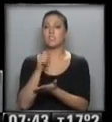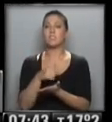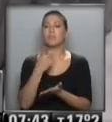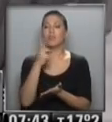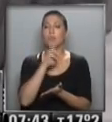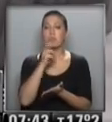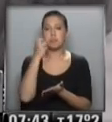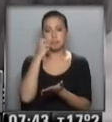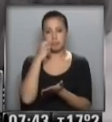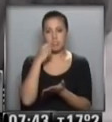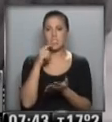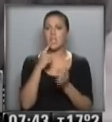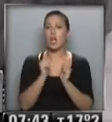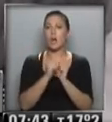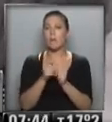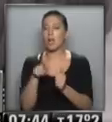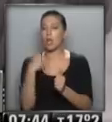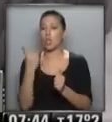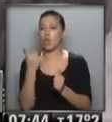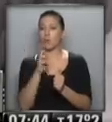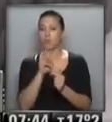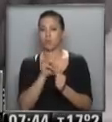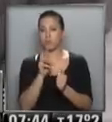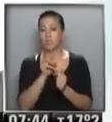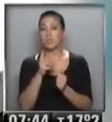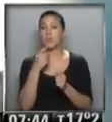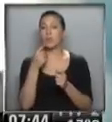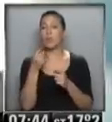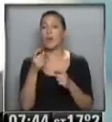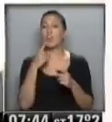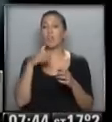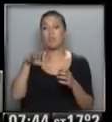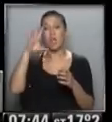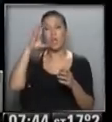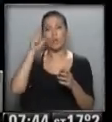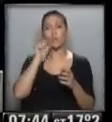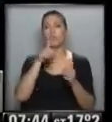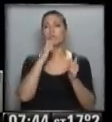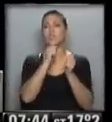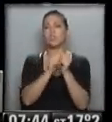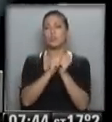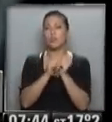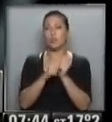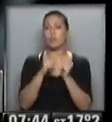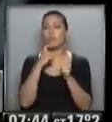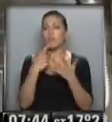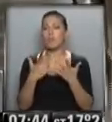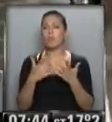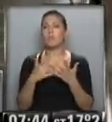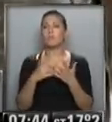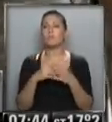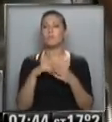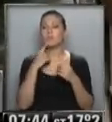anciana que se ve algo senil, acompañada por dos mujeres, ahí la tenés en pantalla, y cuando se empiezan a recordar sus historias, tan parece una